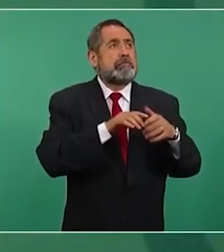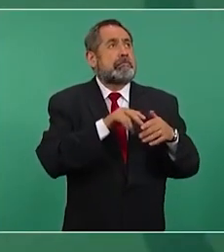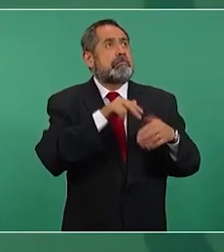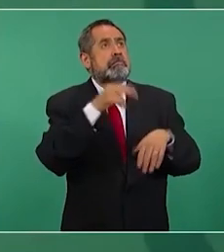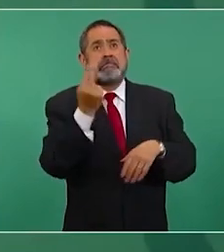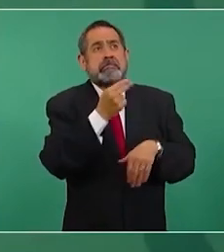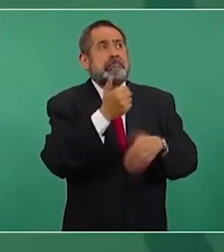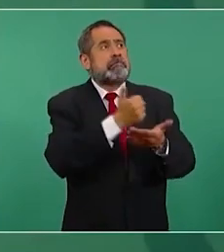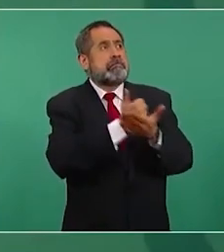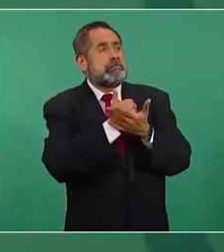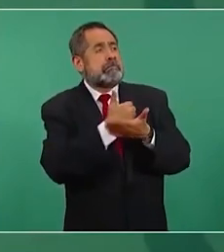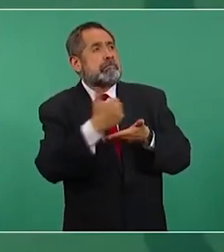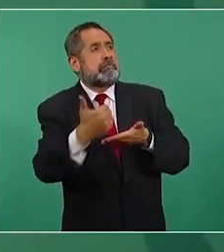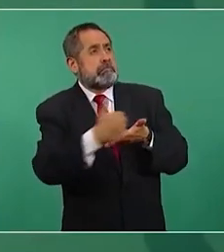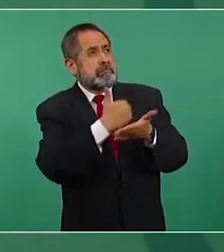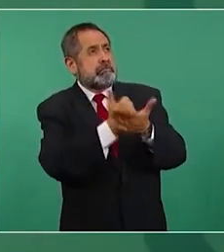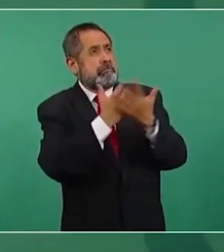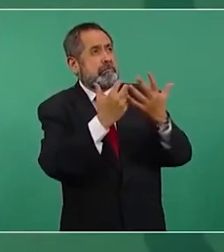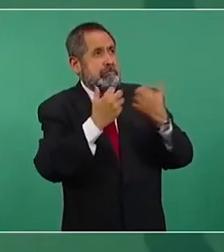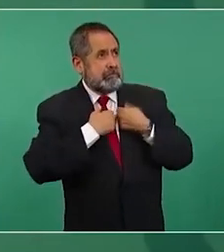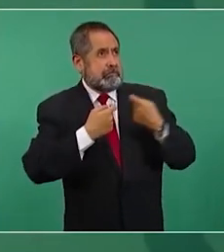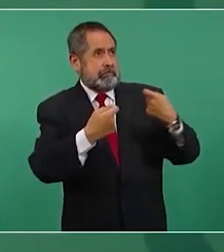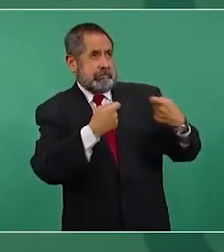se malacostumbraron